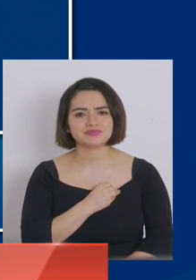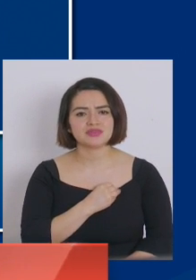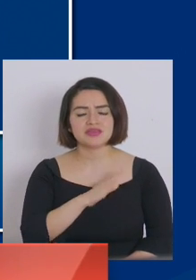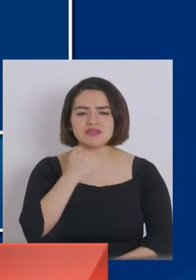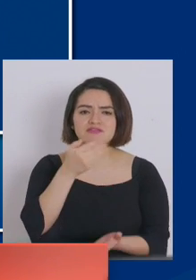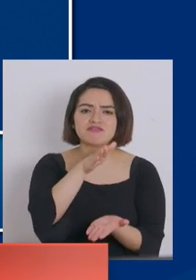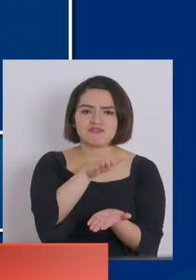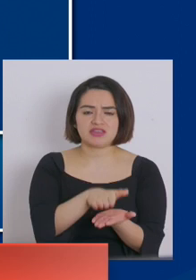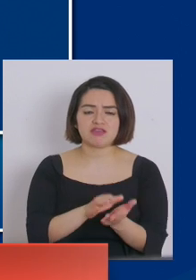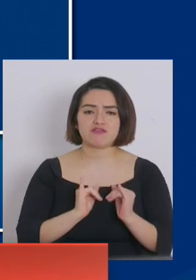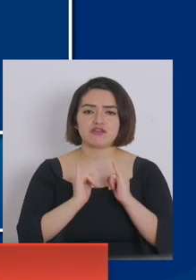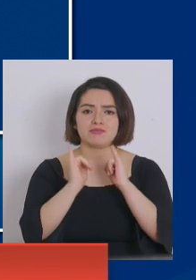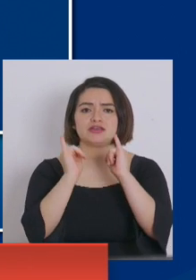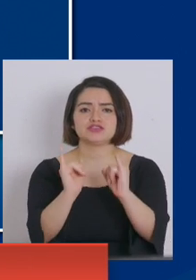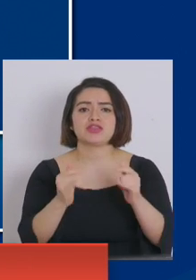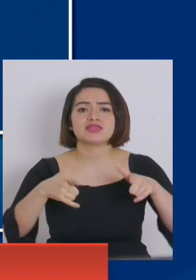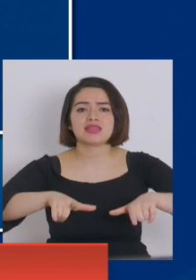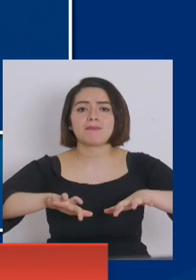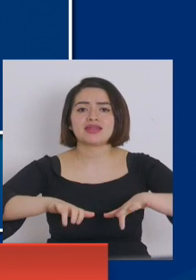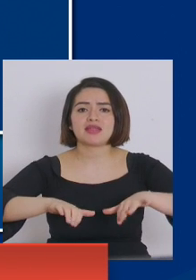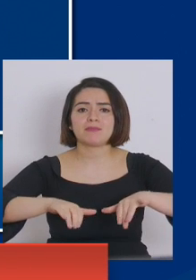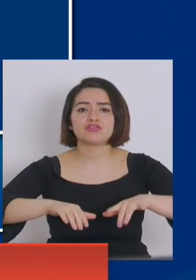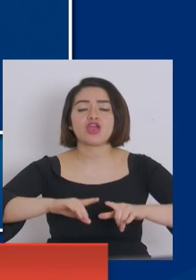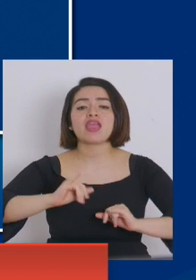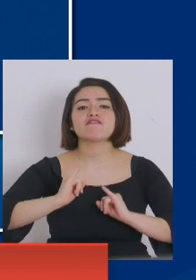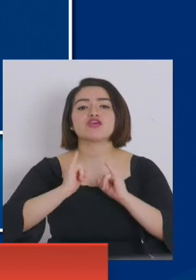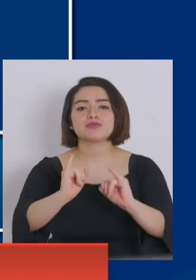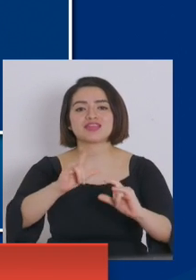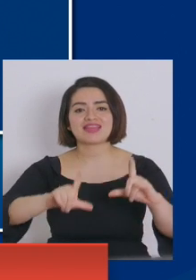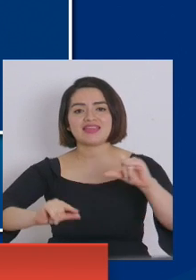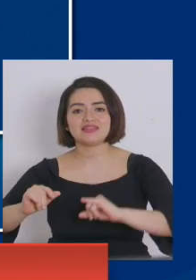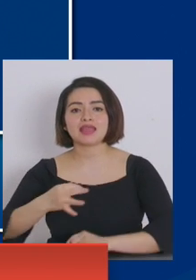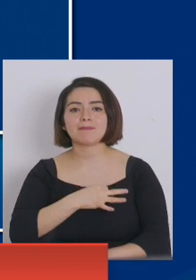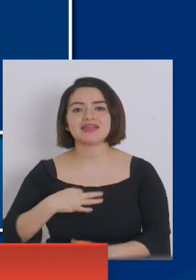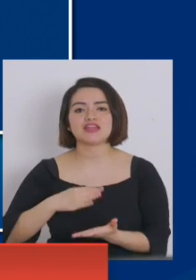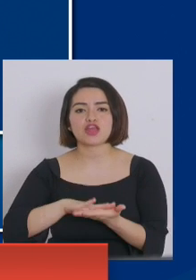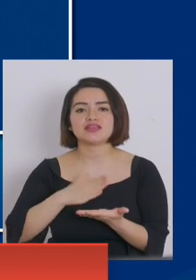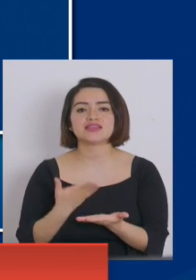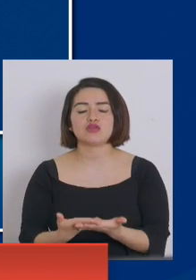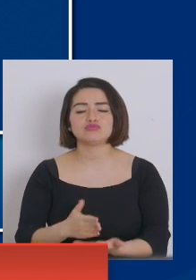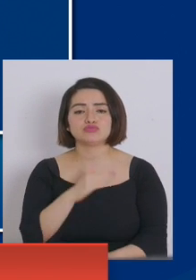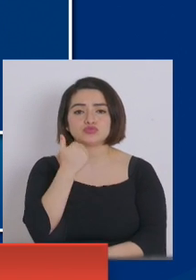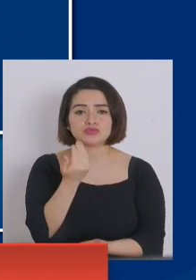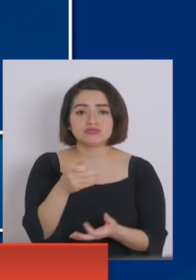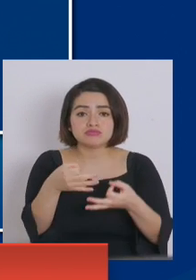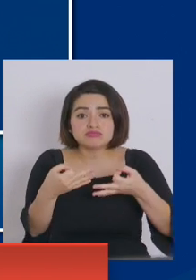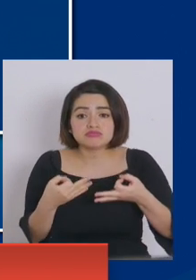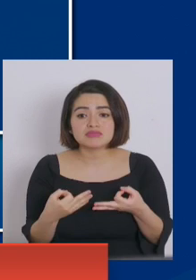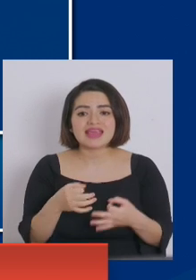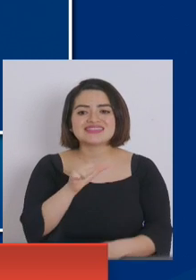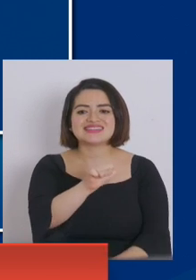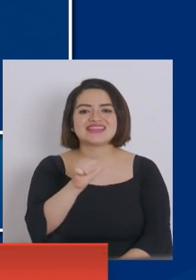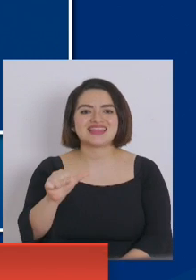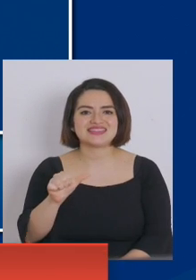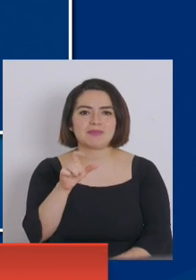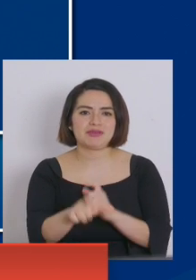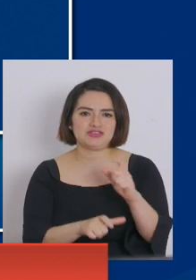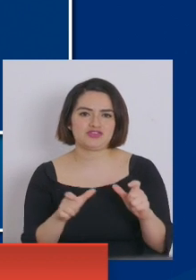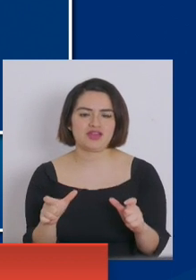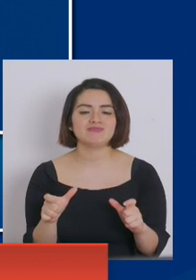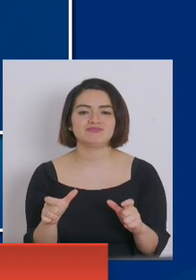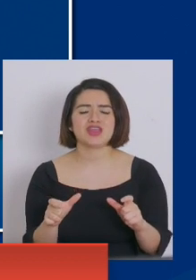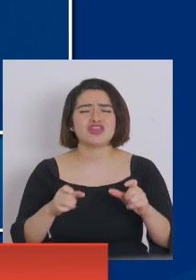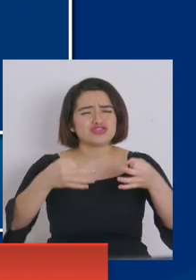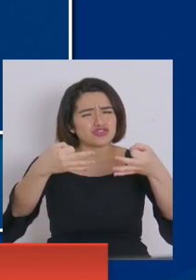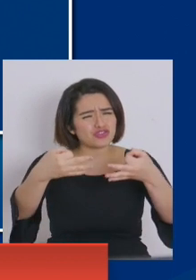información entregada por el Departamento de Estadística e Información del Ministerio de Salud, el fallecimiento de 66 personas, lo que da un